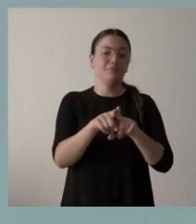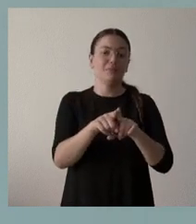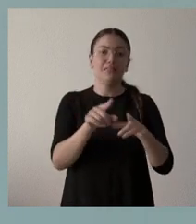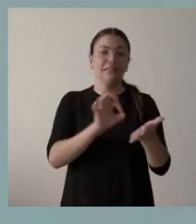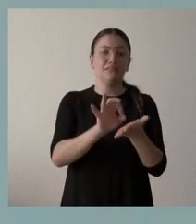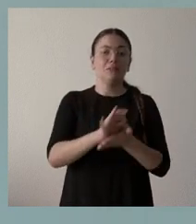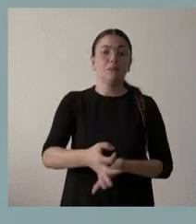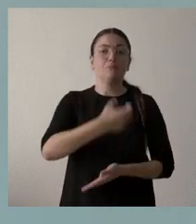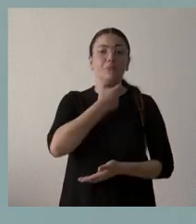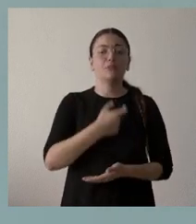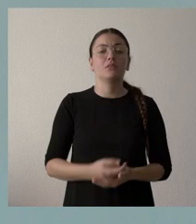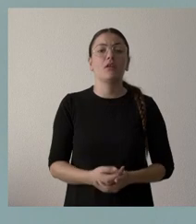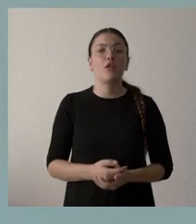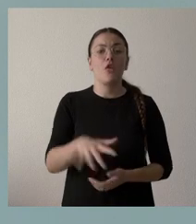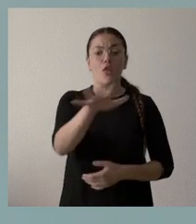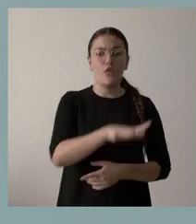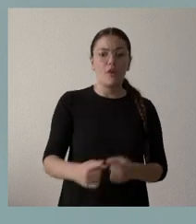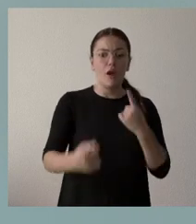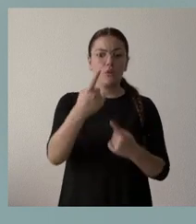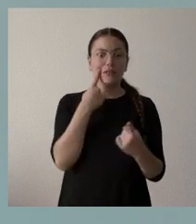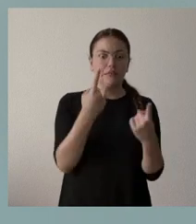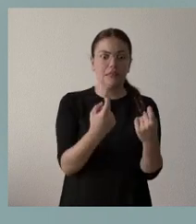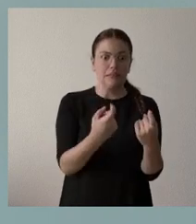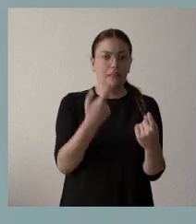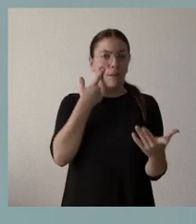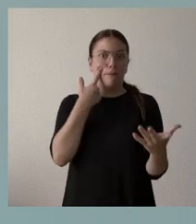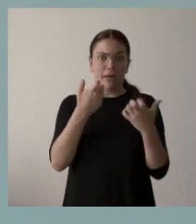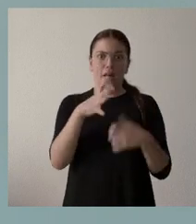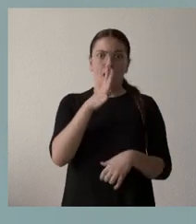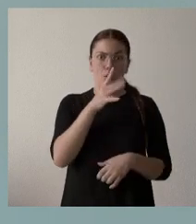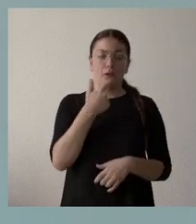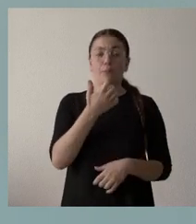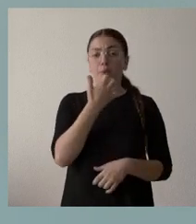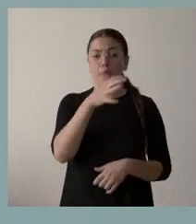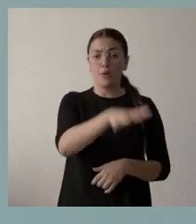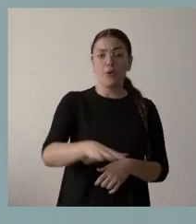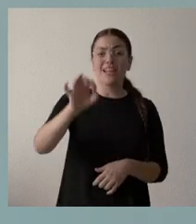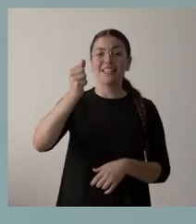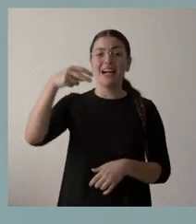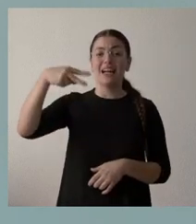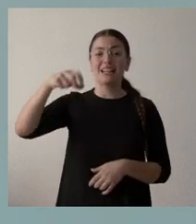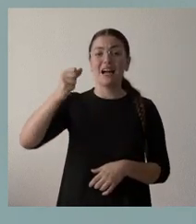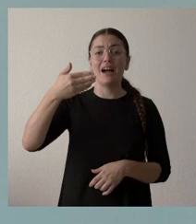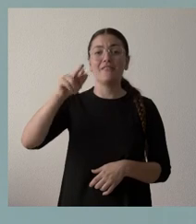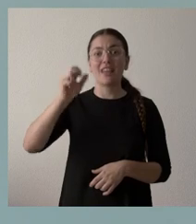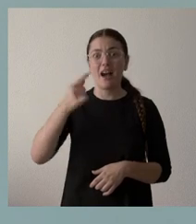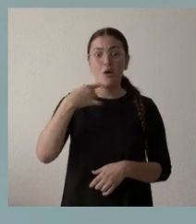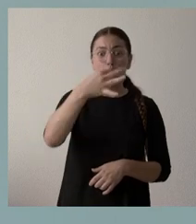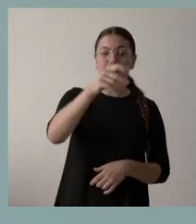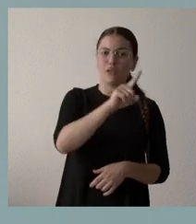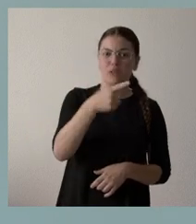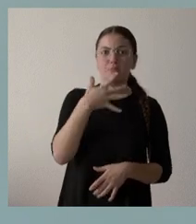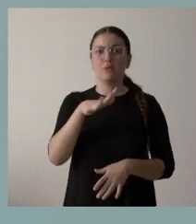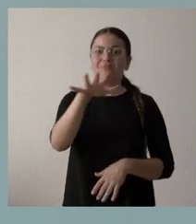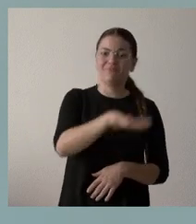Castilla y León donde esta carencia es más notable en este momento. Sanabria es una de ellas, no es la única, pero no es extensible a todo el